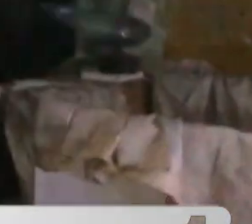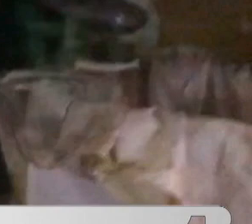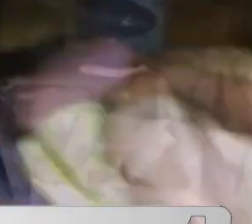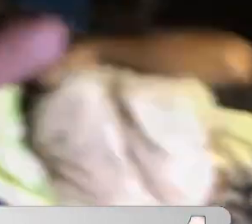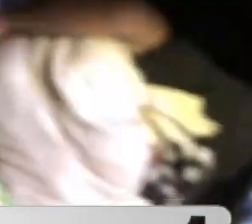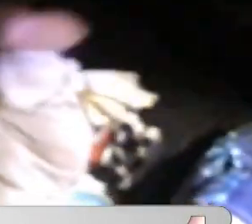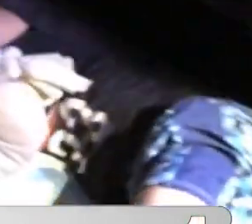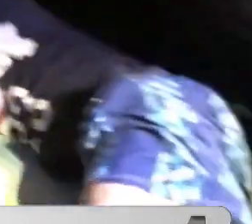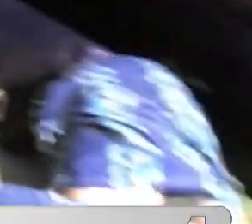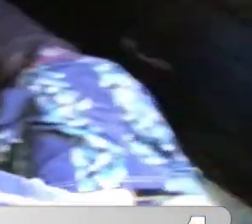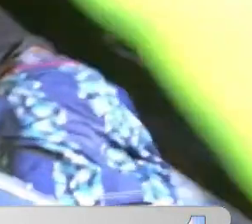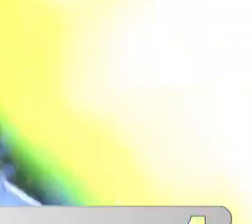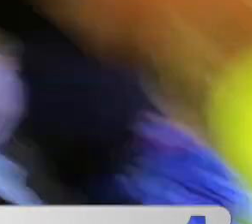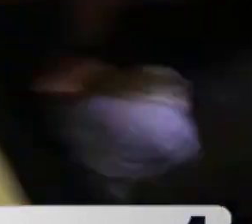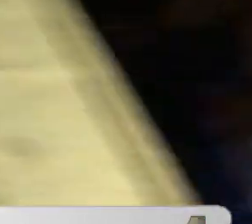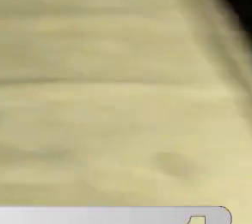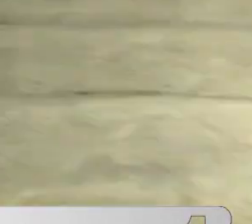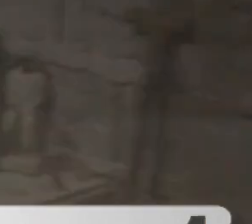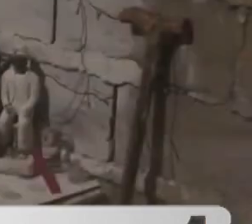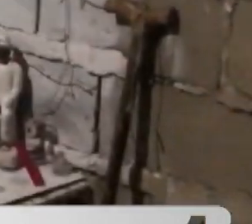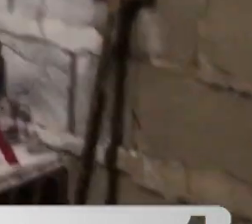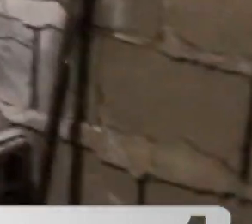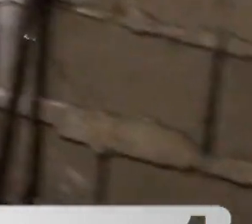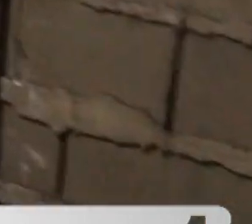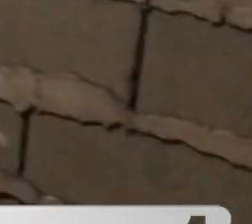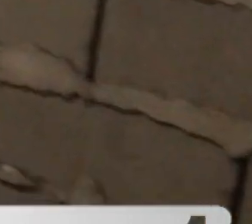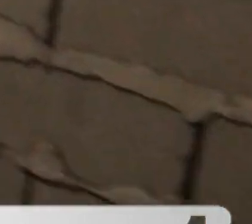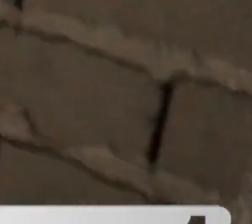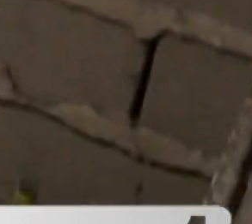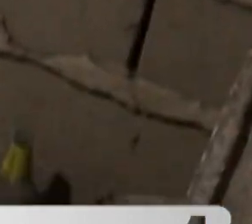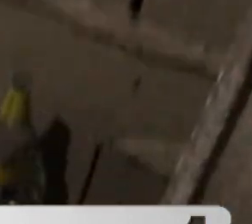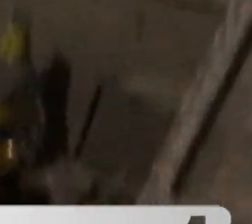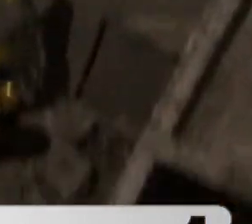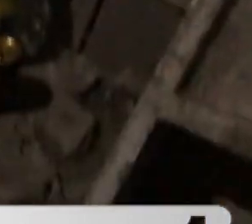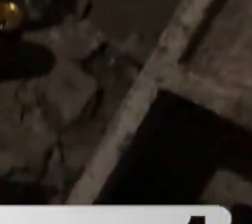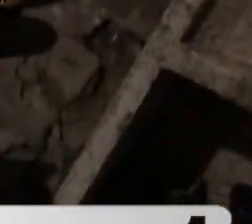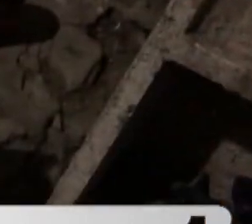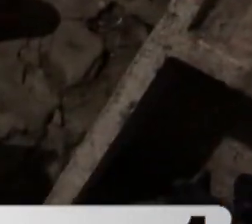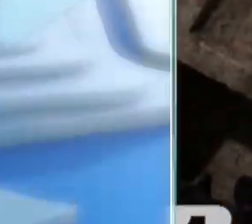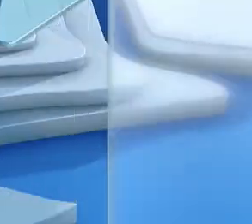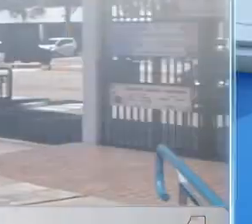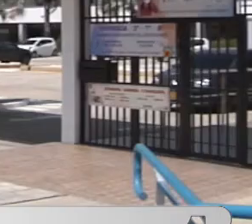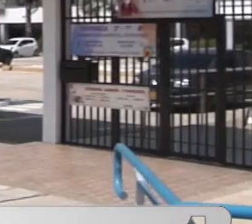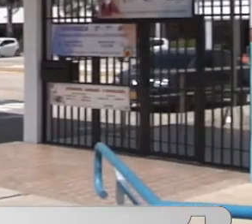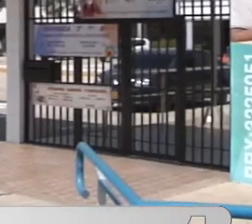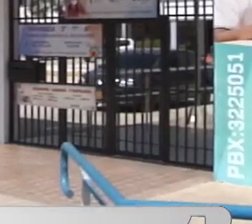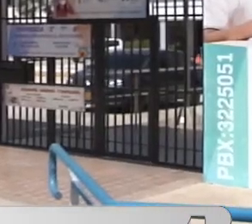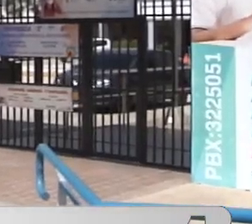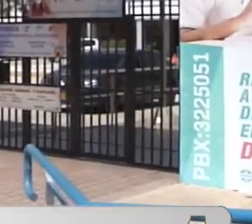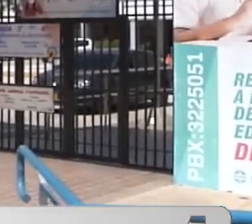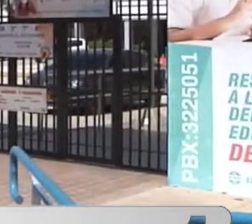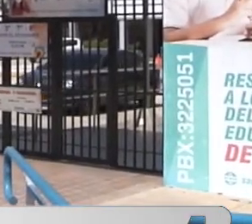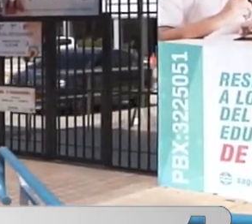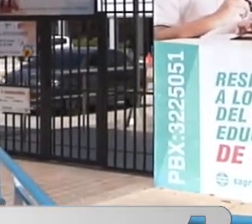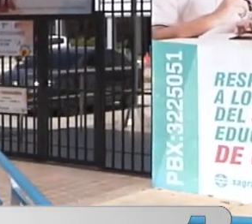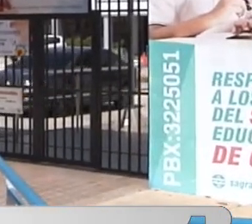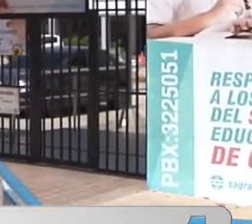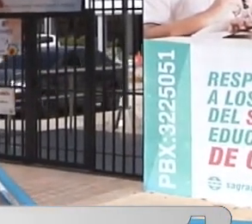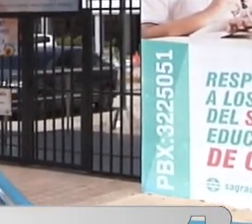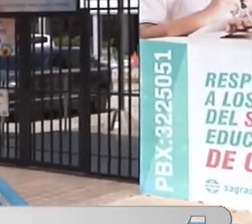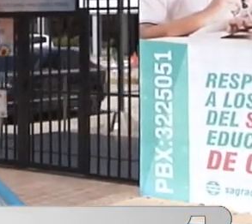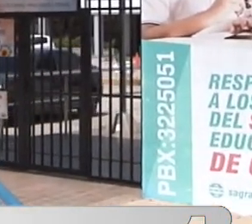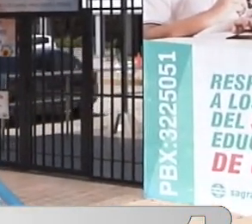Desmantelan Banda De ladrones Que usa Santería Para cometer Delitos Colegio De Puerto